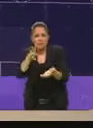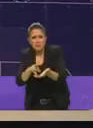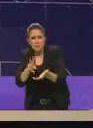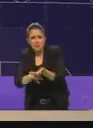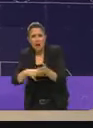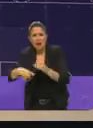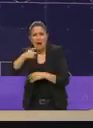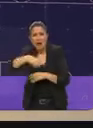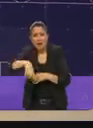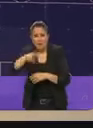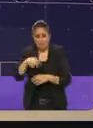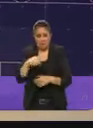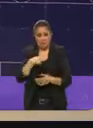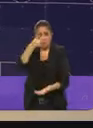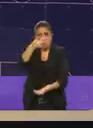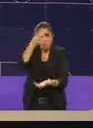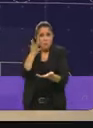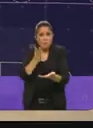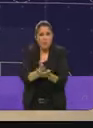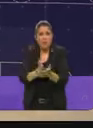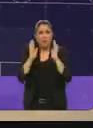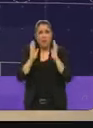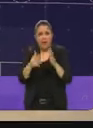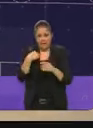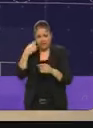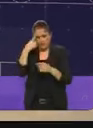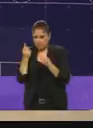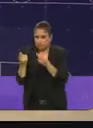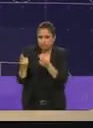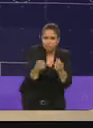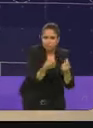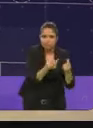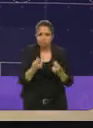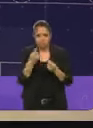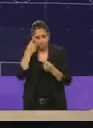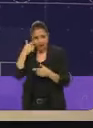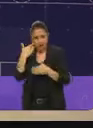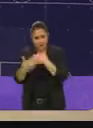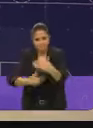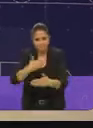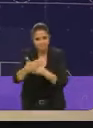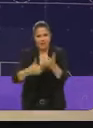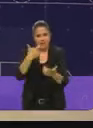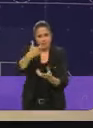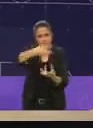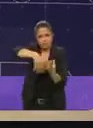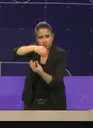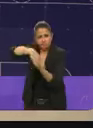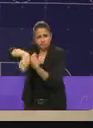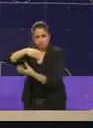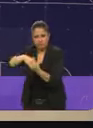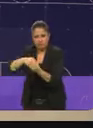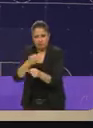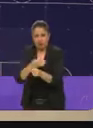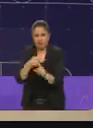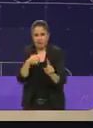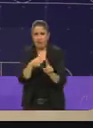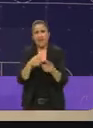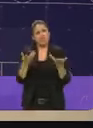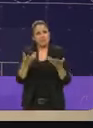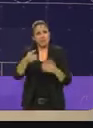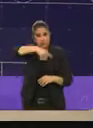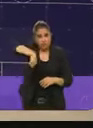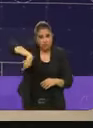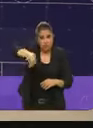yo soy el único que ha trabajado en echar a andar una economía del tamaño de esta vamos a